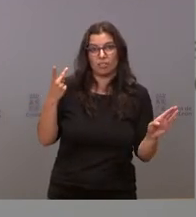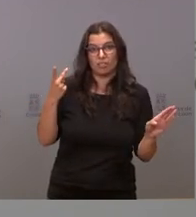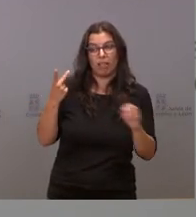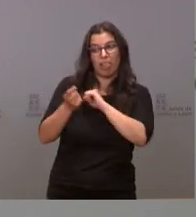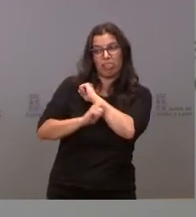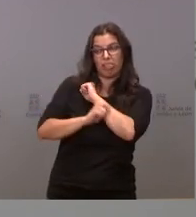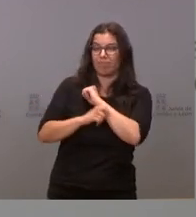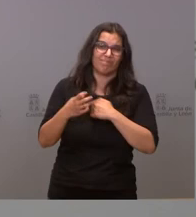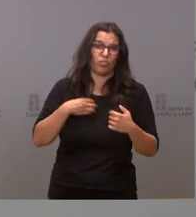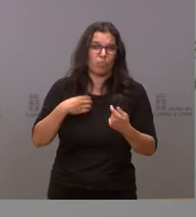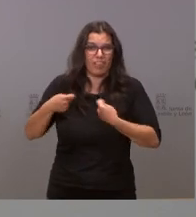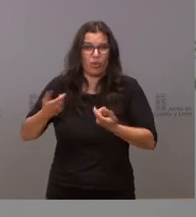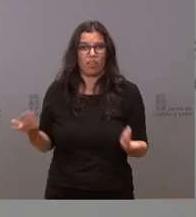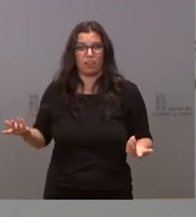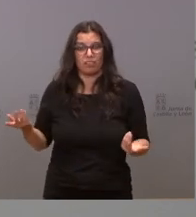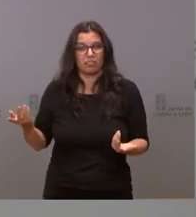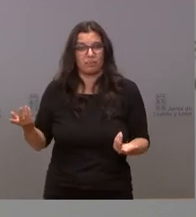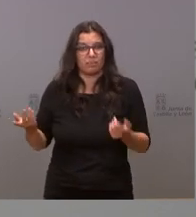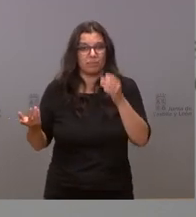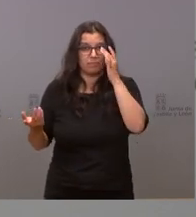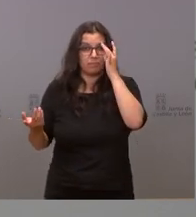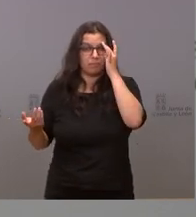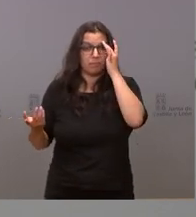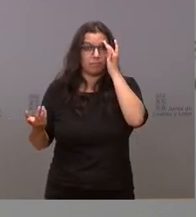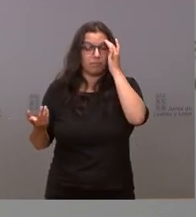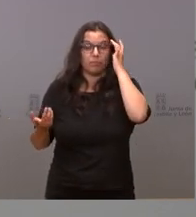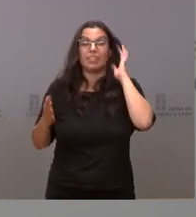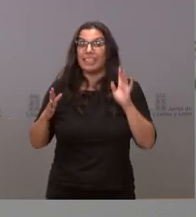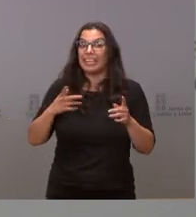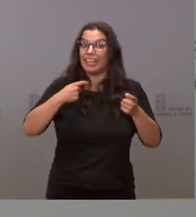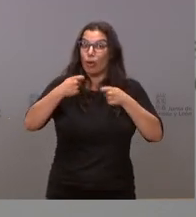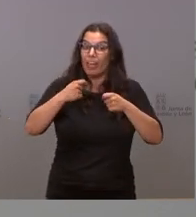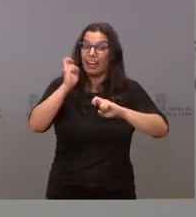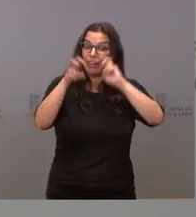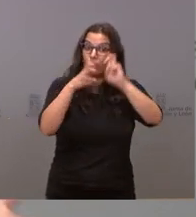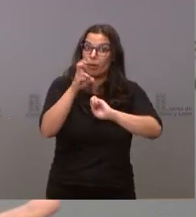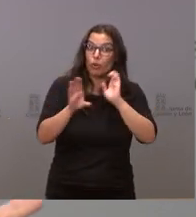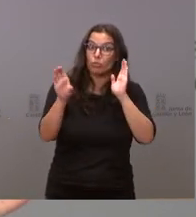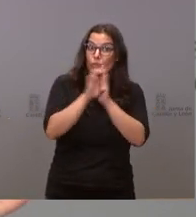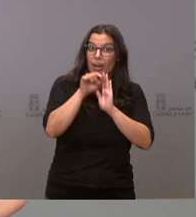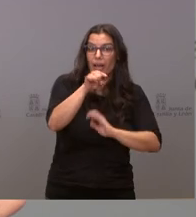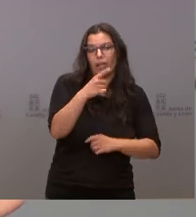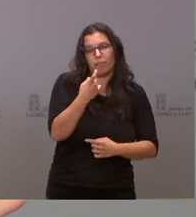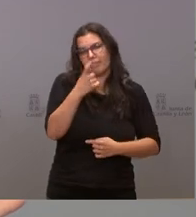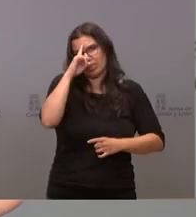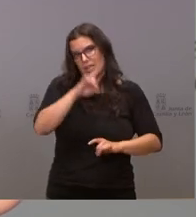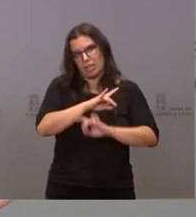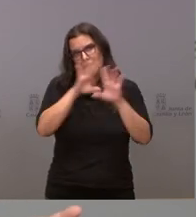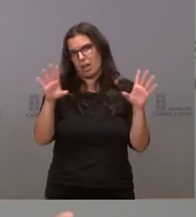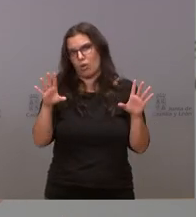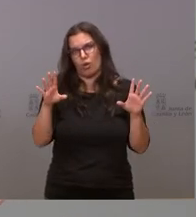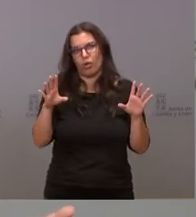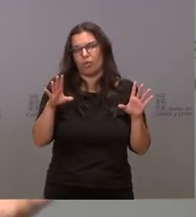marcadas y para negociar una reforma constitucional claramente se necesita